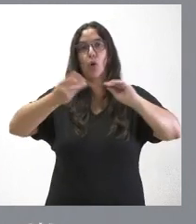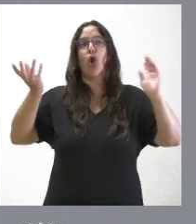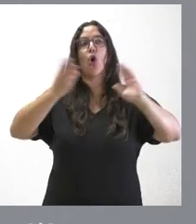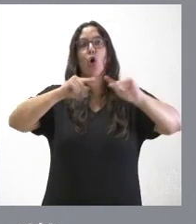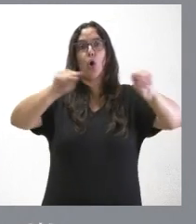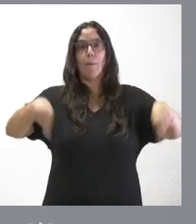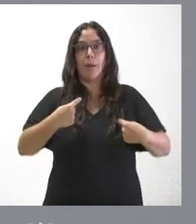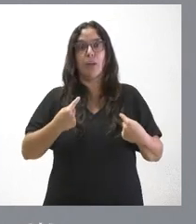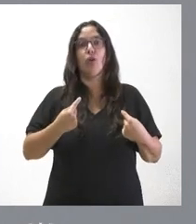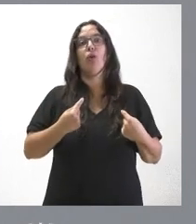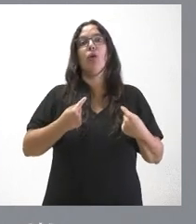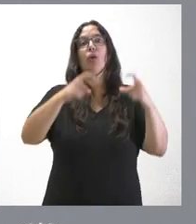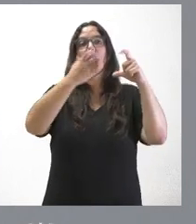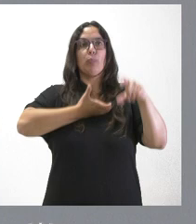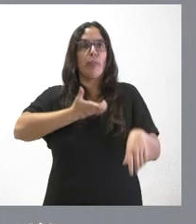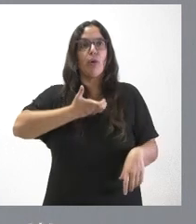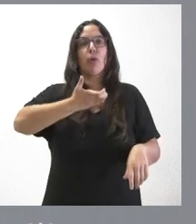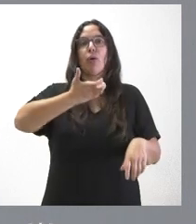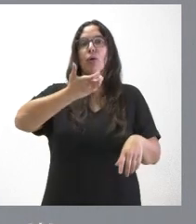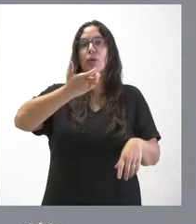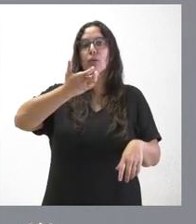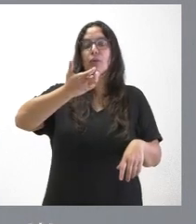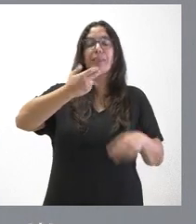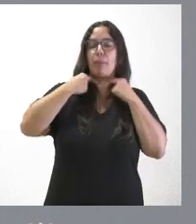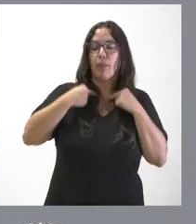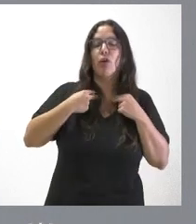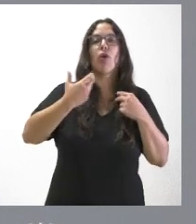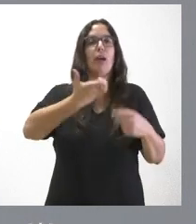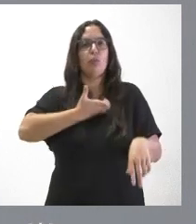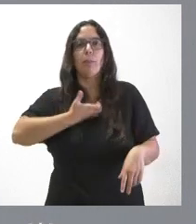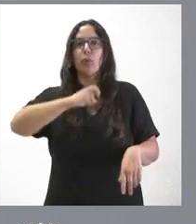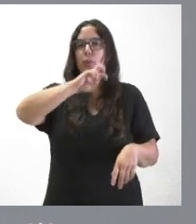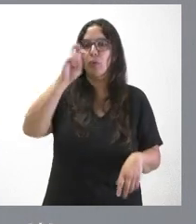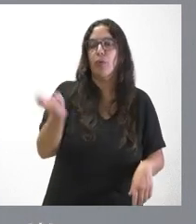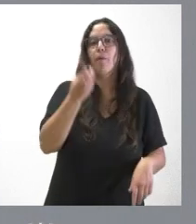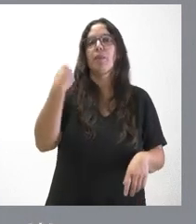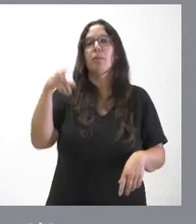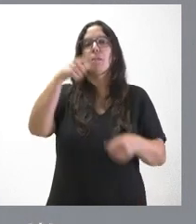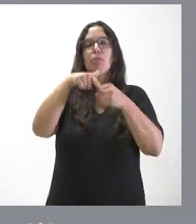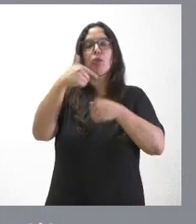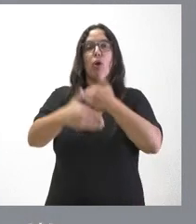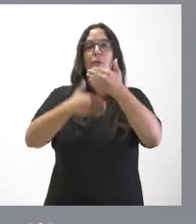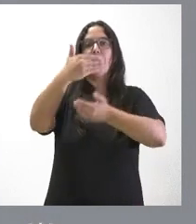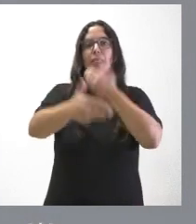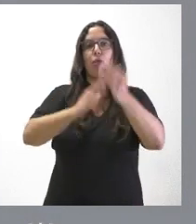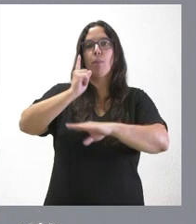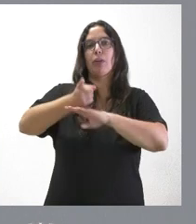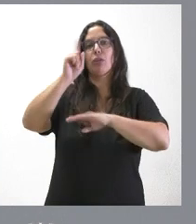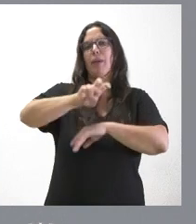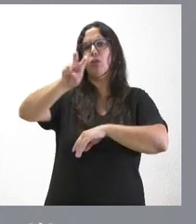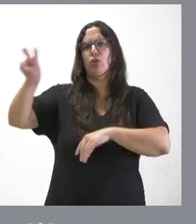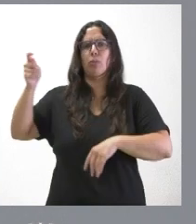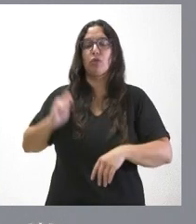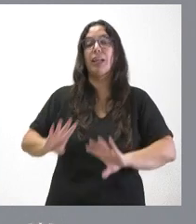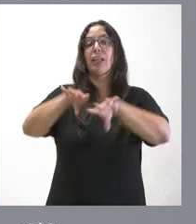las entidades públicas de diputaciones, entidades locales o integrantes del puesto avanzado de mando, así como otro personal de extinción. 900.000